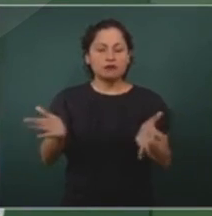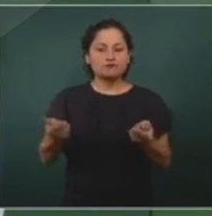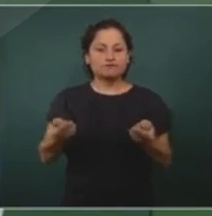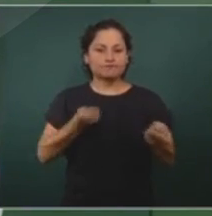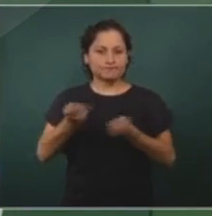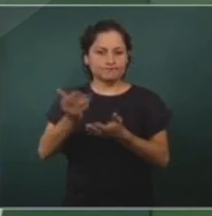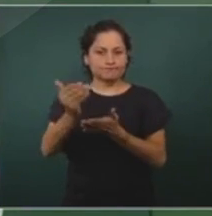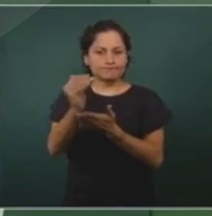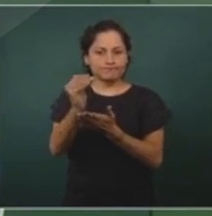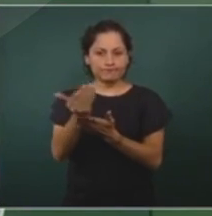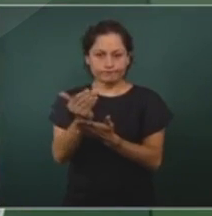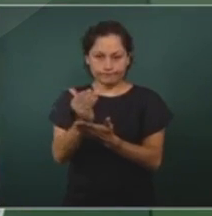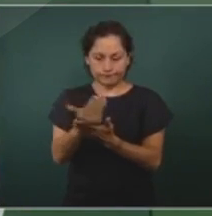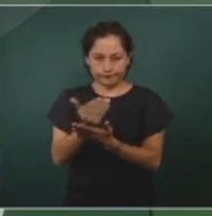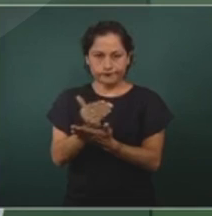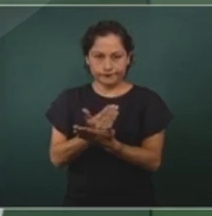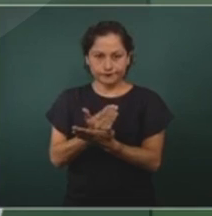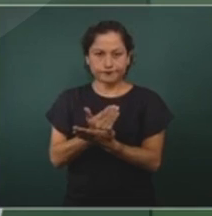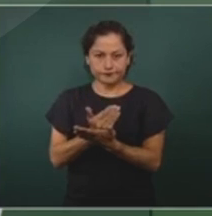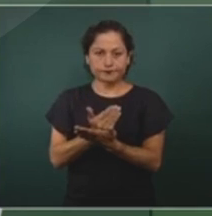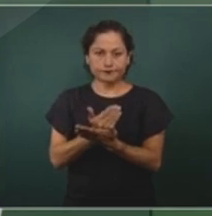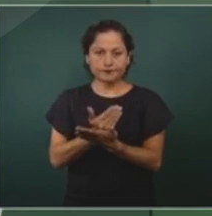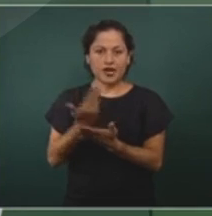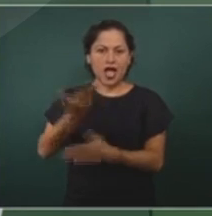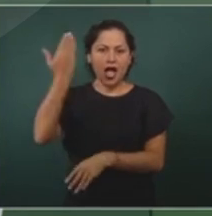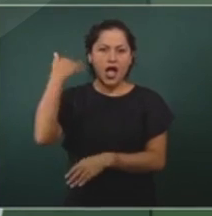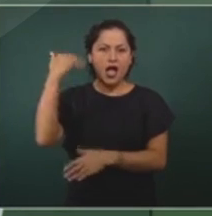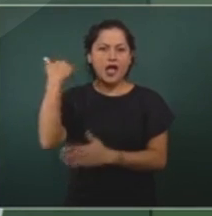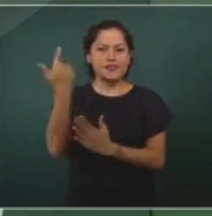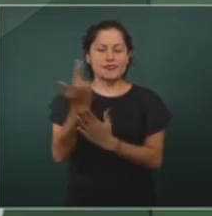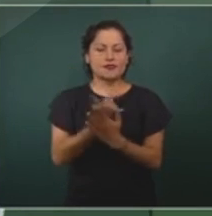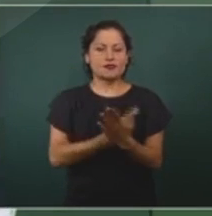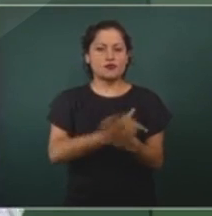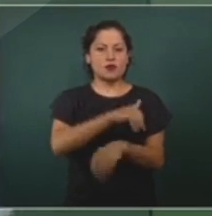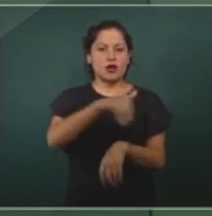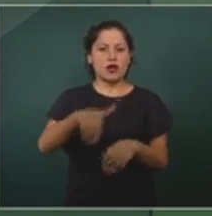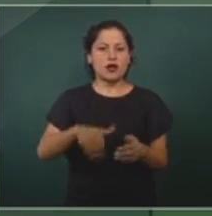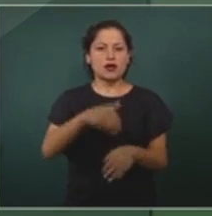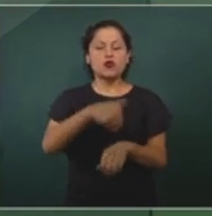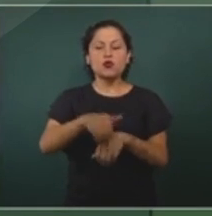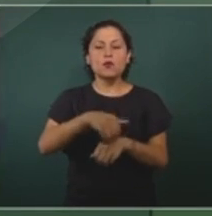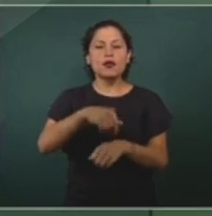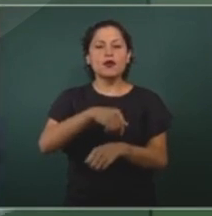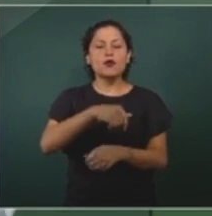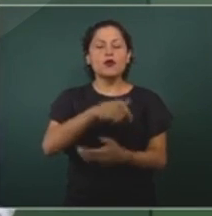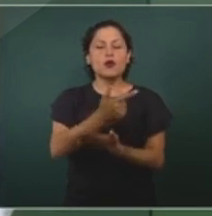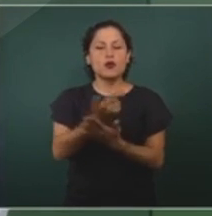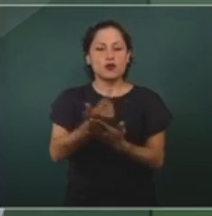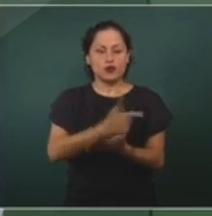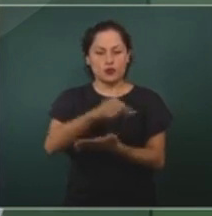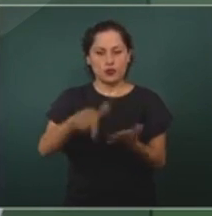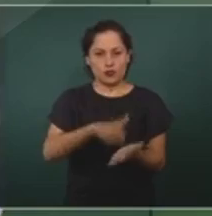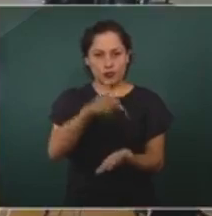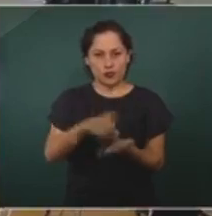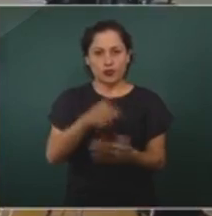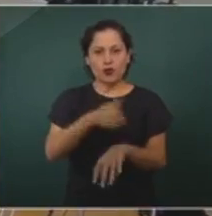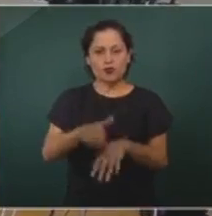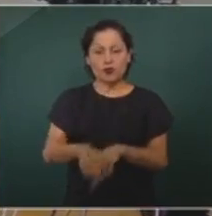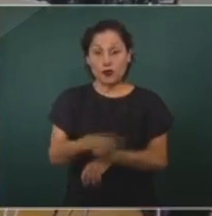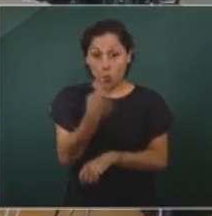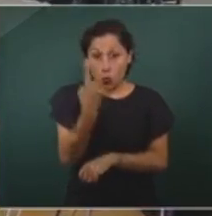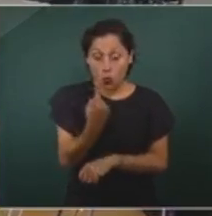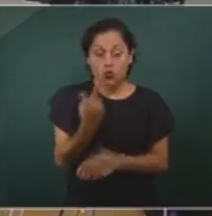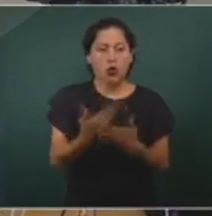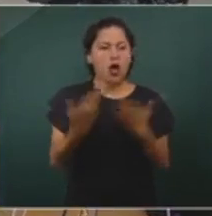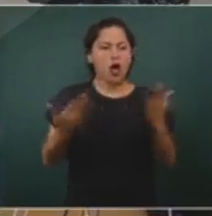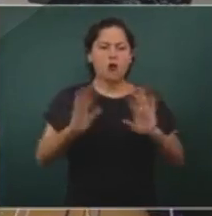no está en primer lugar en Guanajuato, en estos últimos 15 días